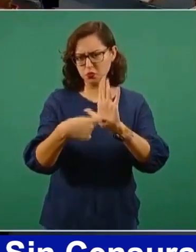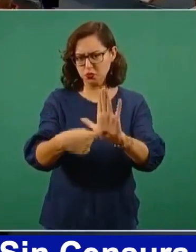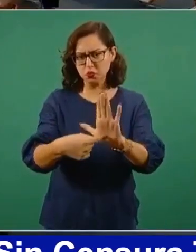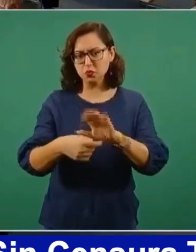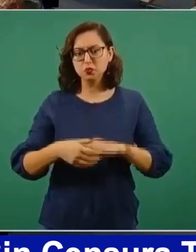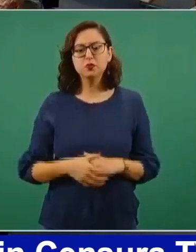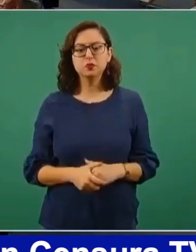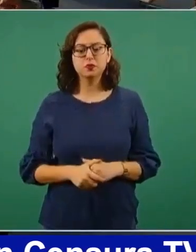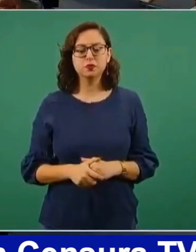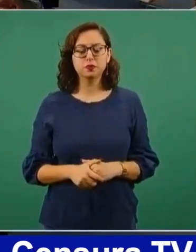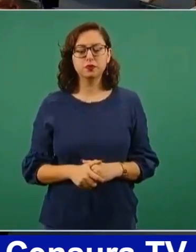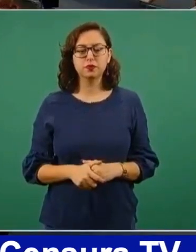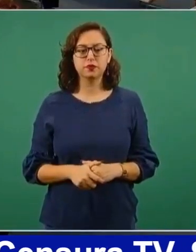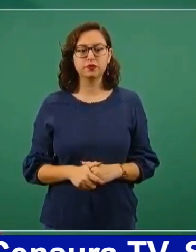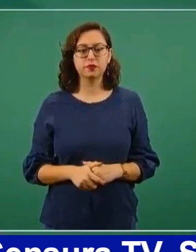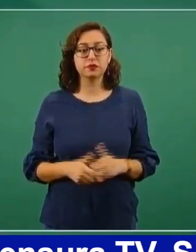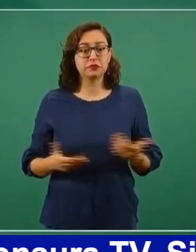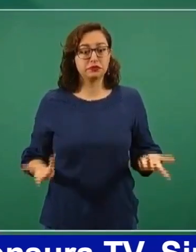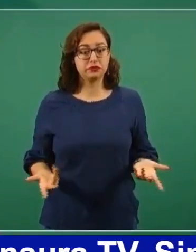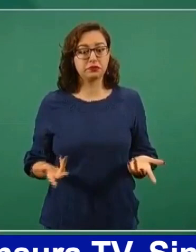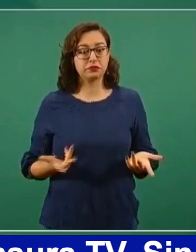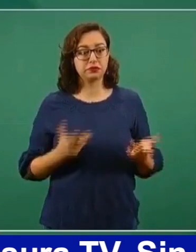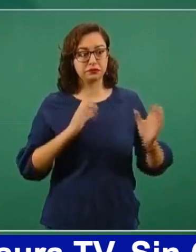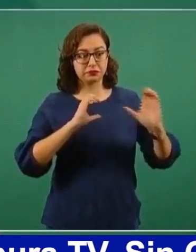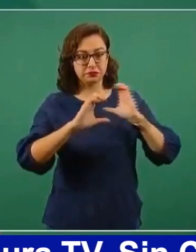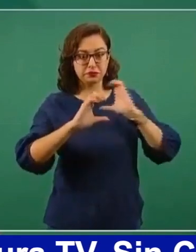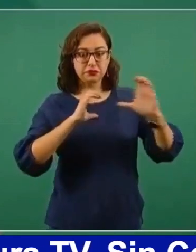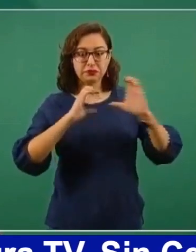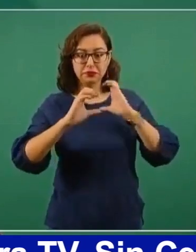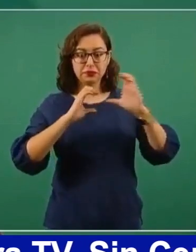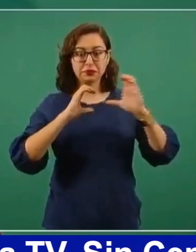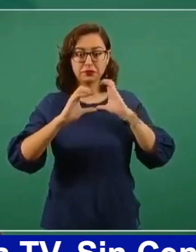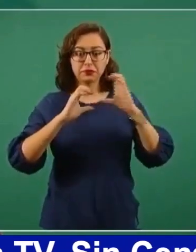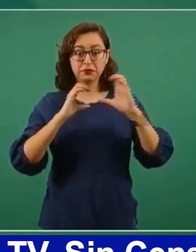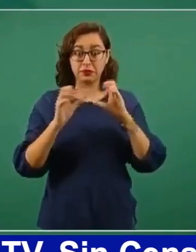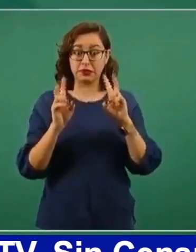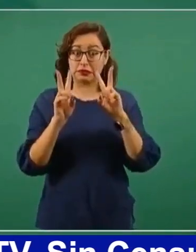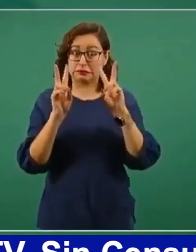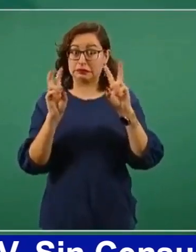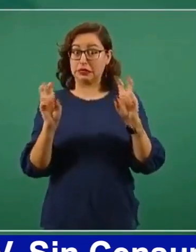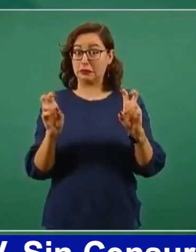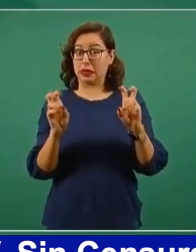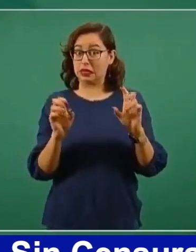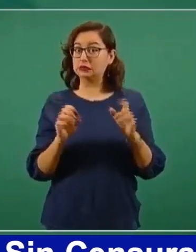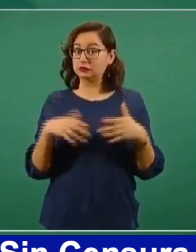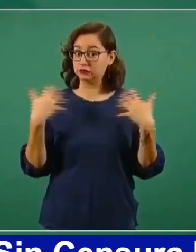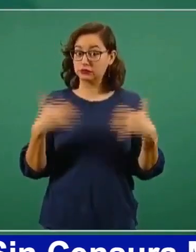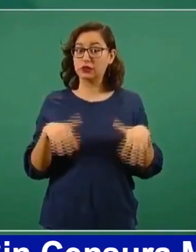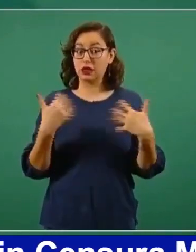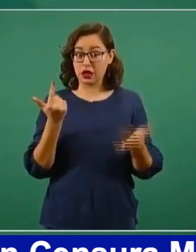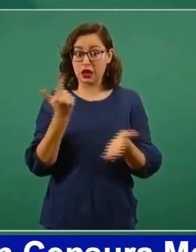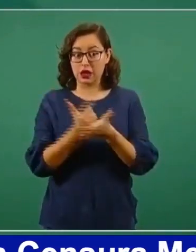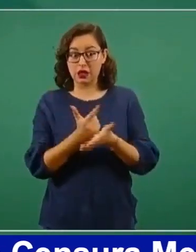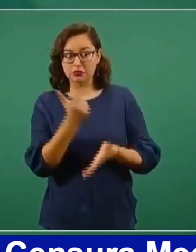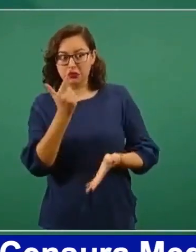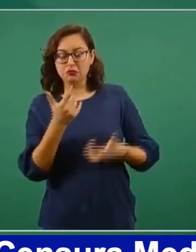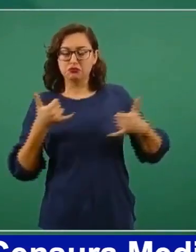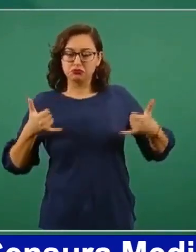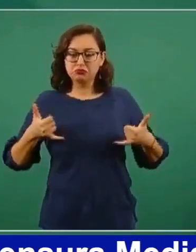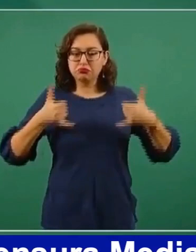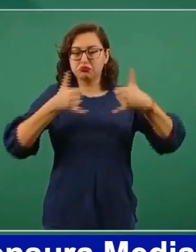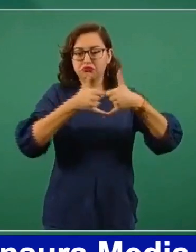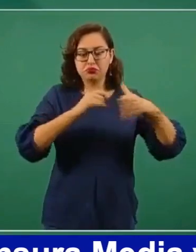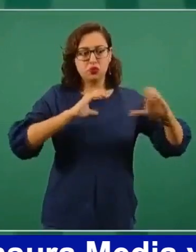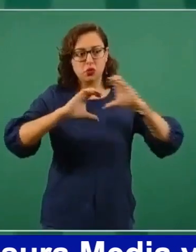de la forma como nos comunicábamos en asuntos delicados, los acuerdos que tomamos,